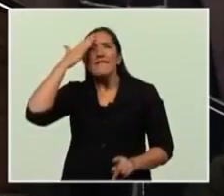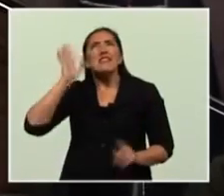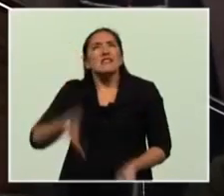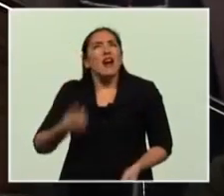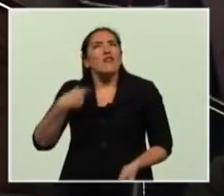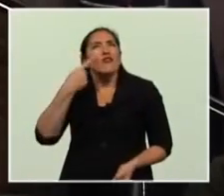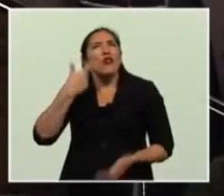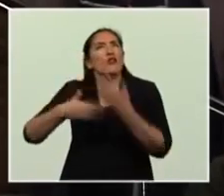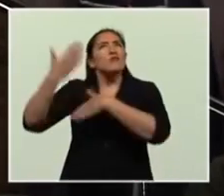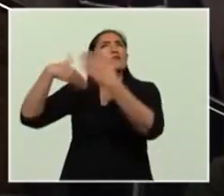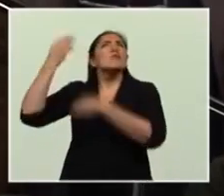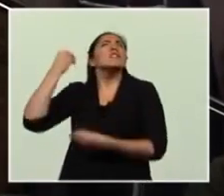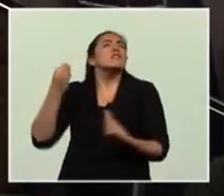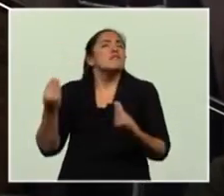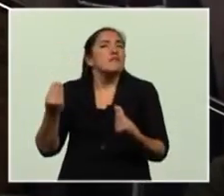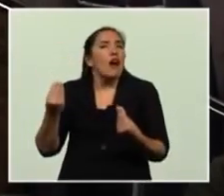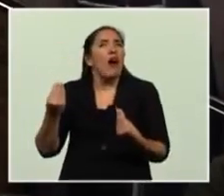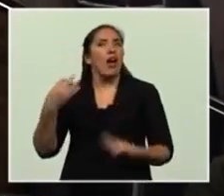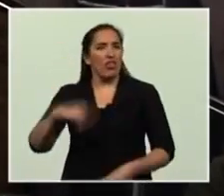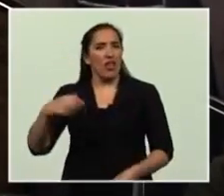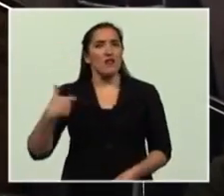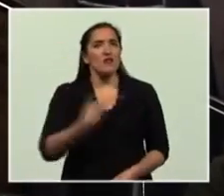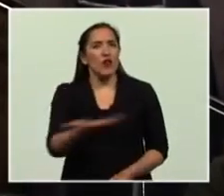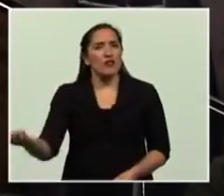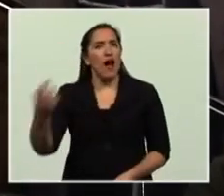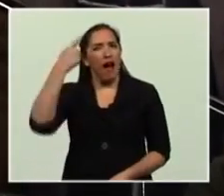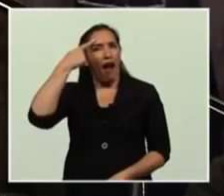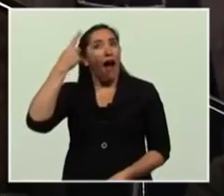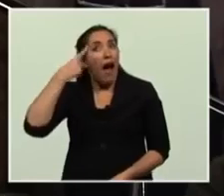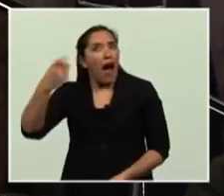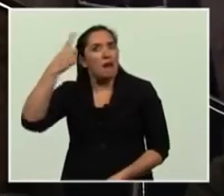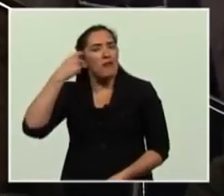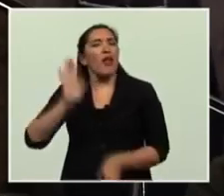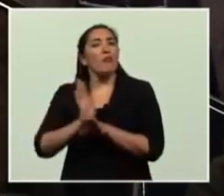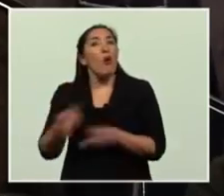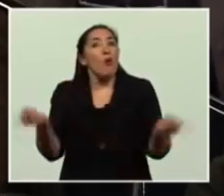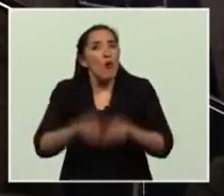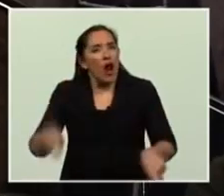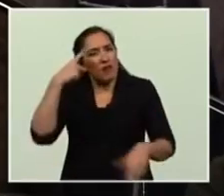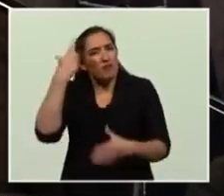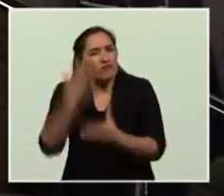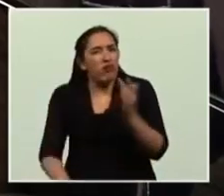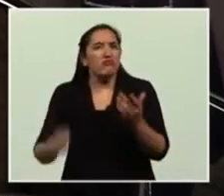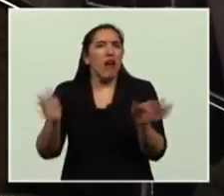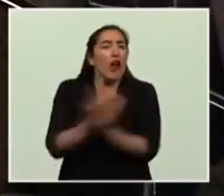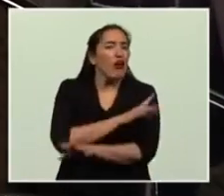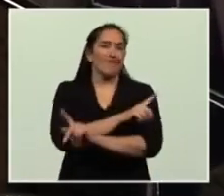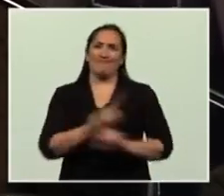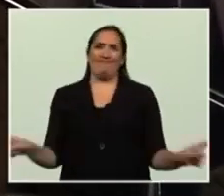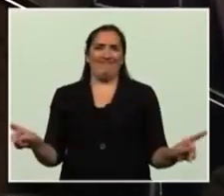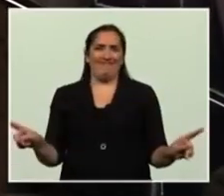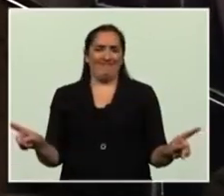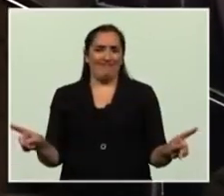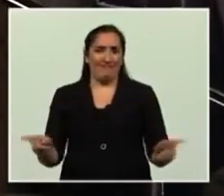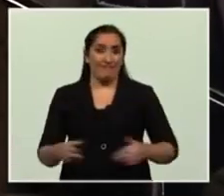lo que toda sociedad debe hacer para no volver a cometer los mismos errores. Por eso,